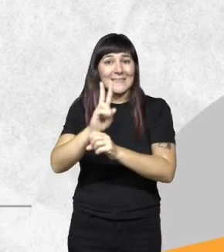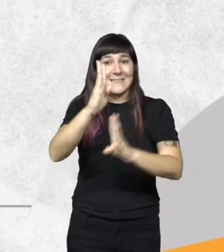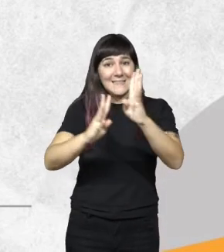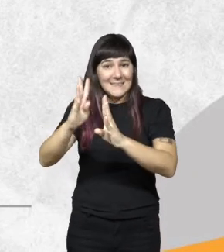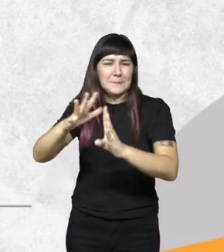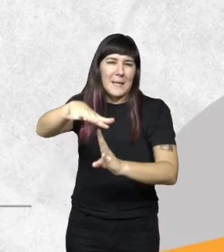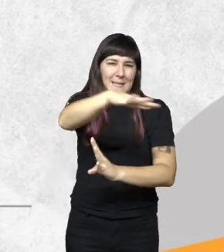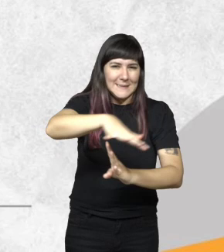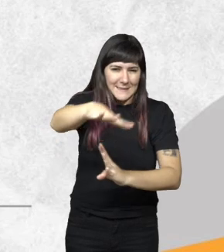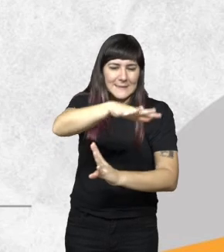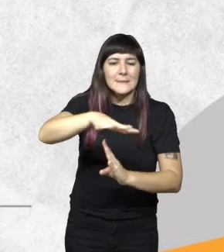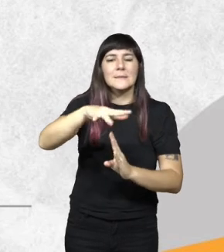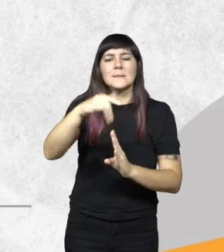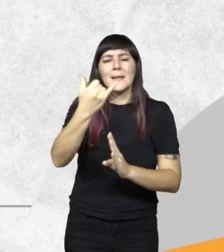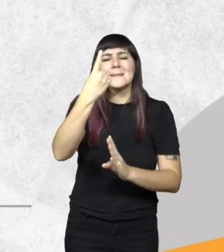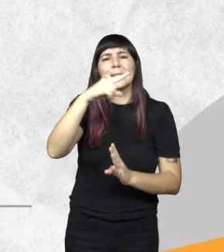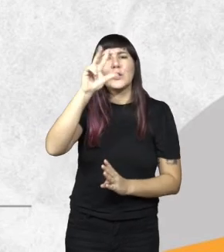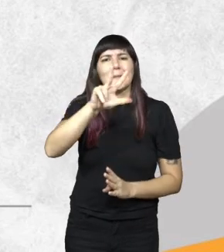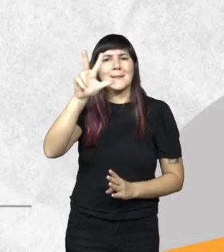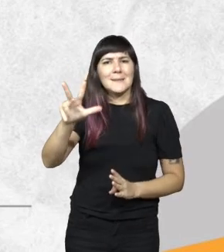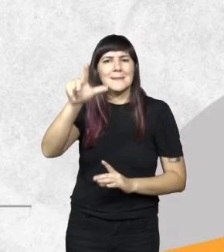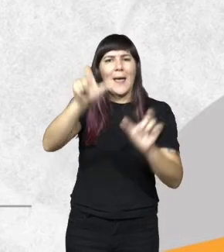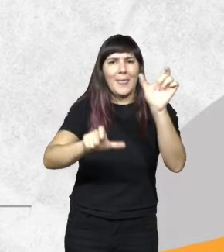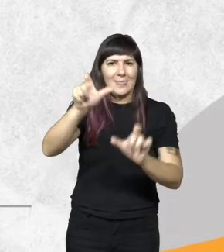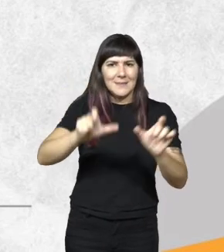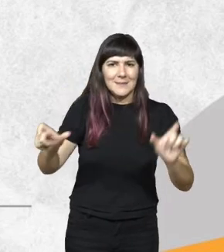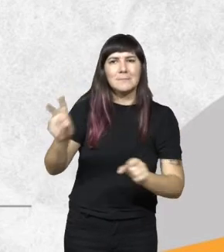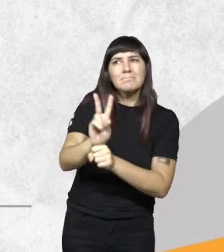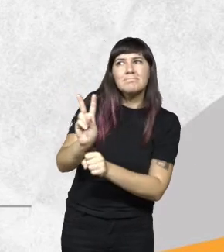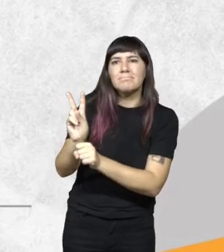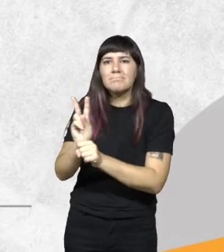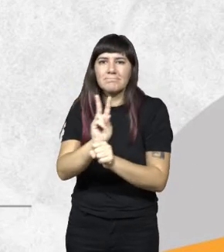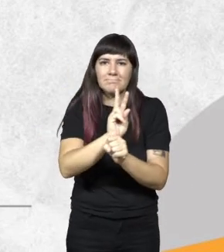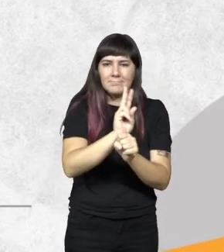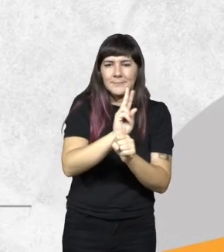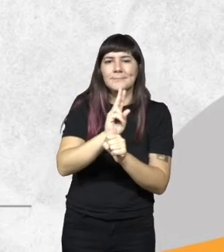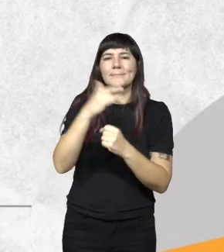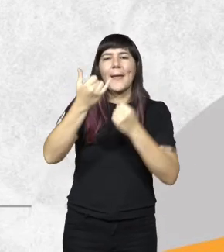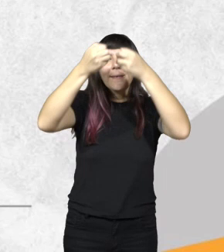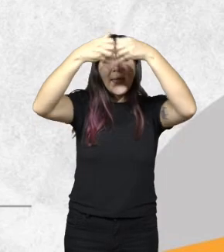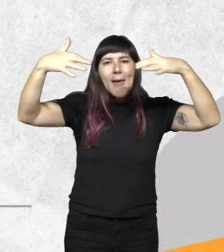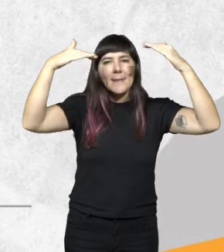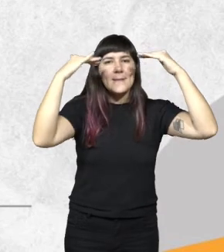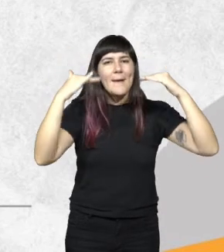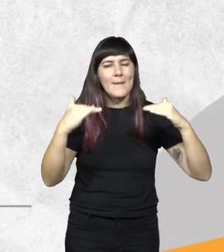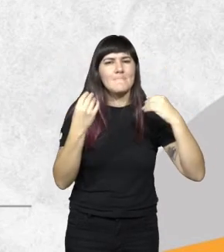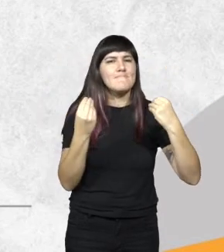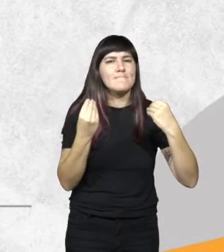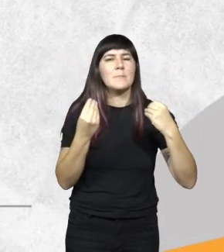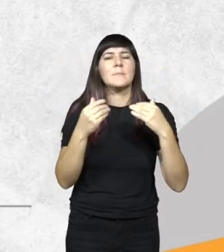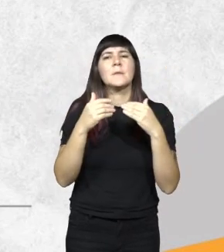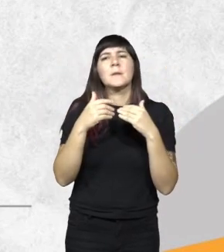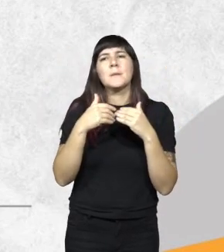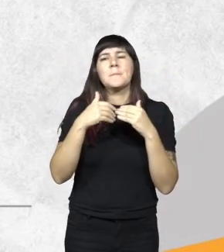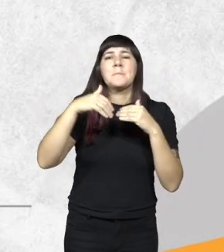compuesto por 133 agentes la estructura jerárquica de mayor